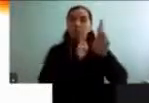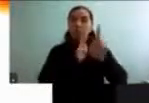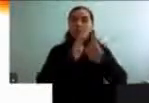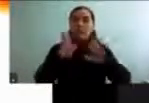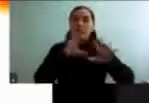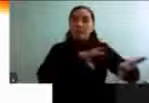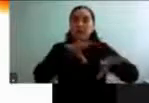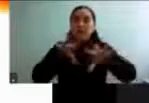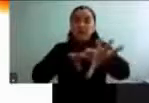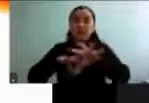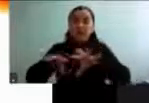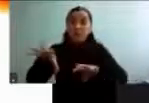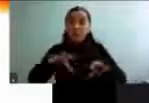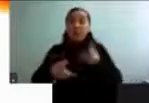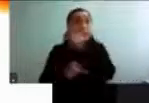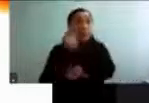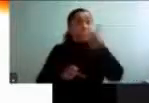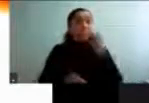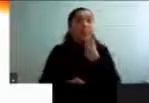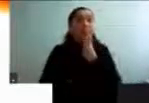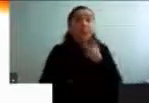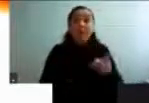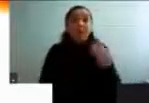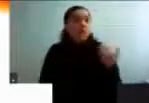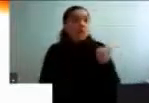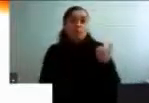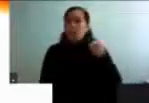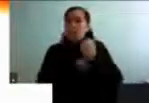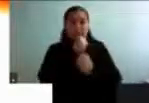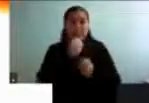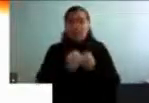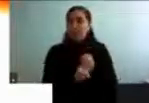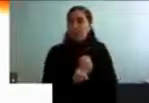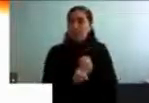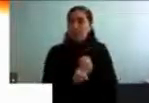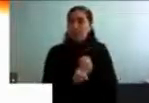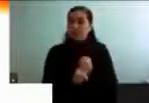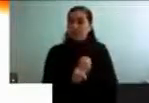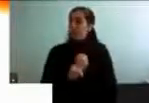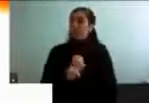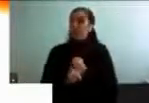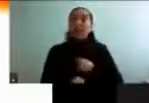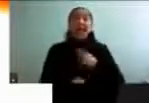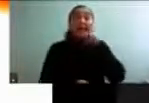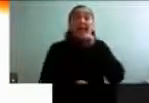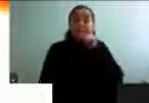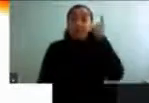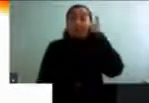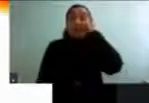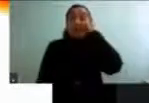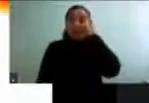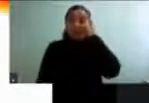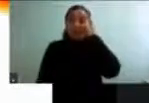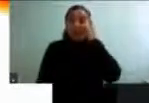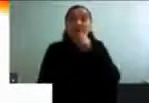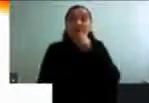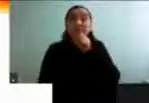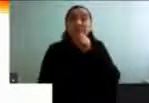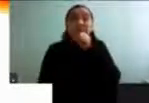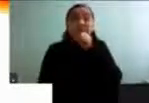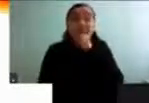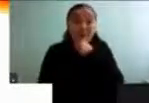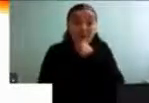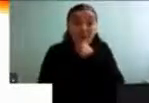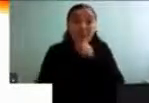personas que viven allí, independiente de su edad. Porque tenemos que pensar finalmente que la vejez es un tema que nos